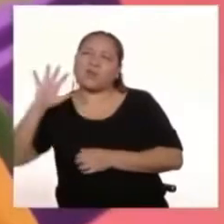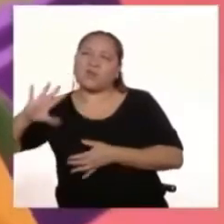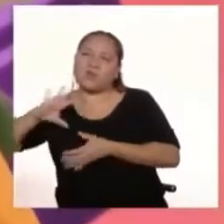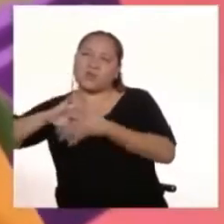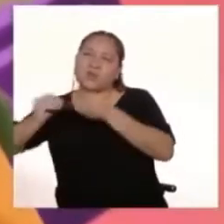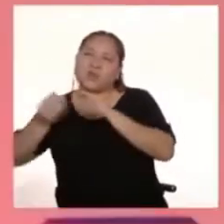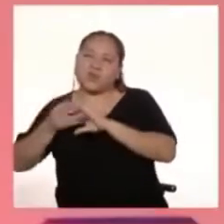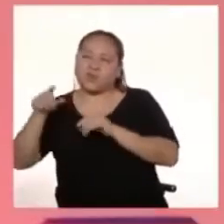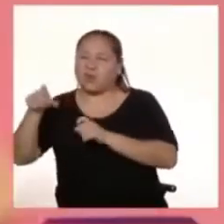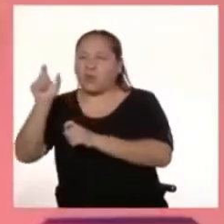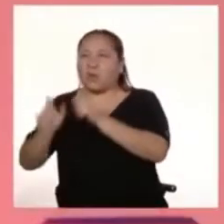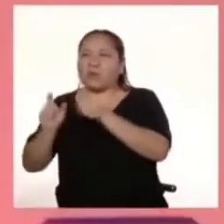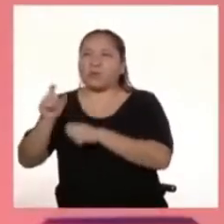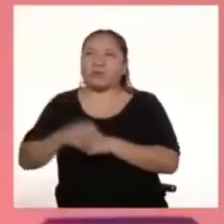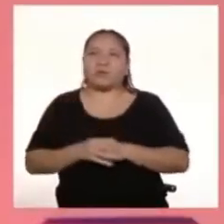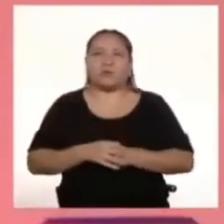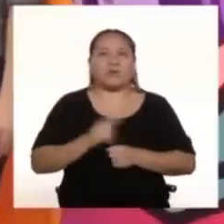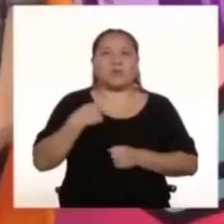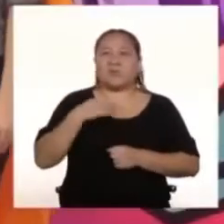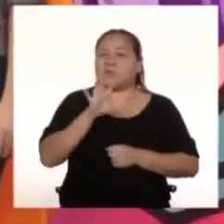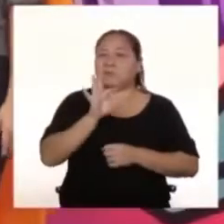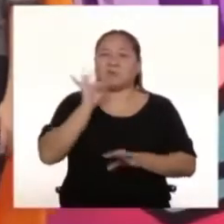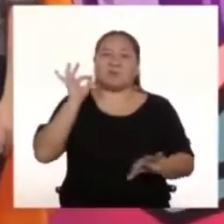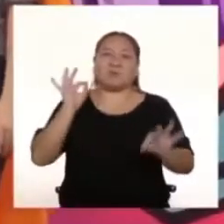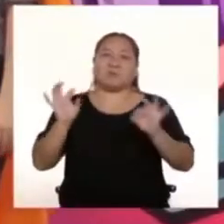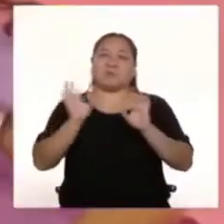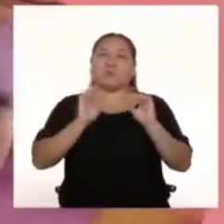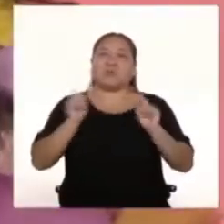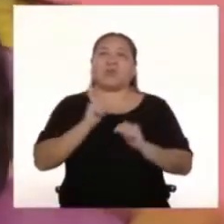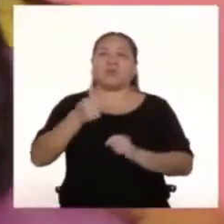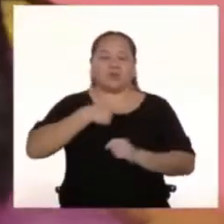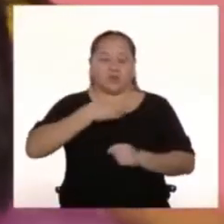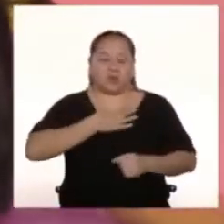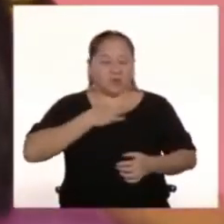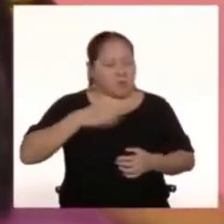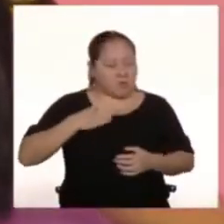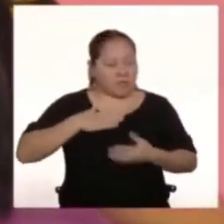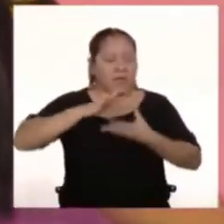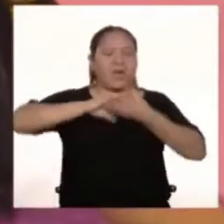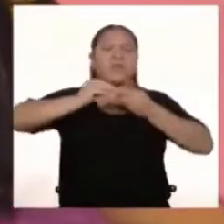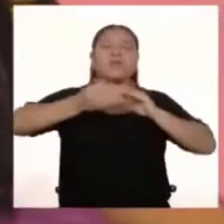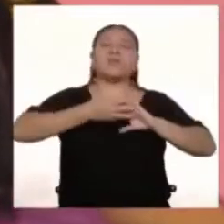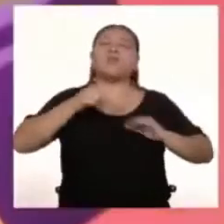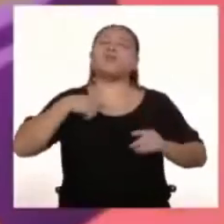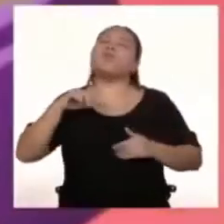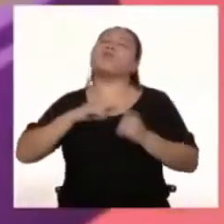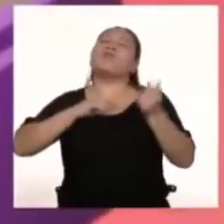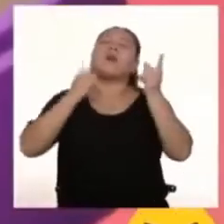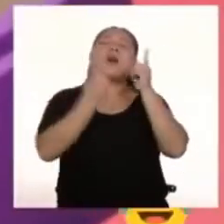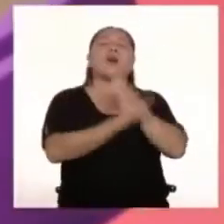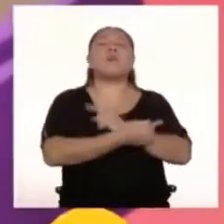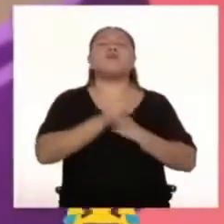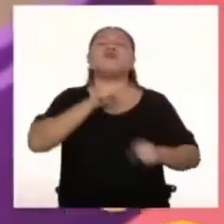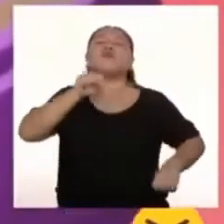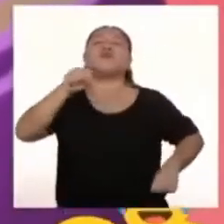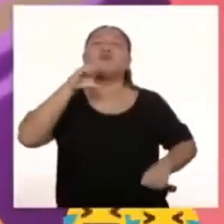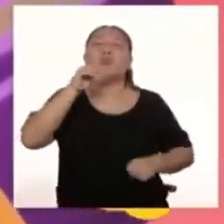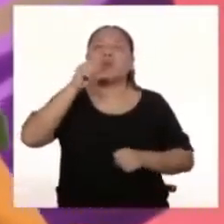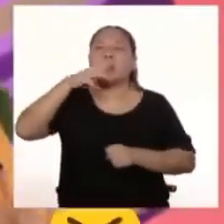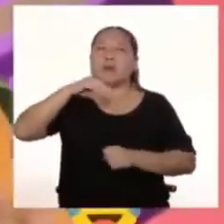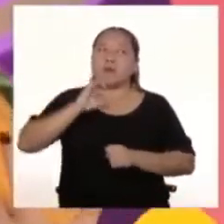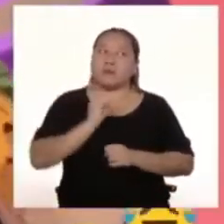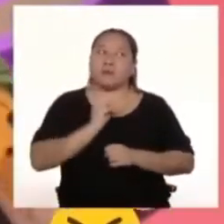Y también sus personajes Yo no me quedo con ninguno Yo prefiero mi Historia de cómo me volví Super Cammy Ok